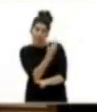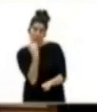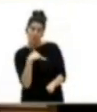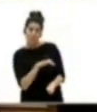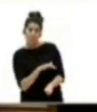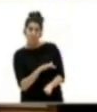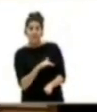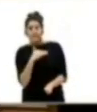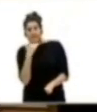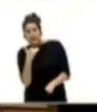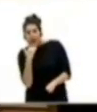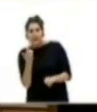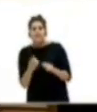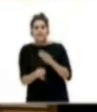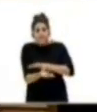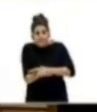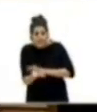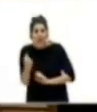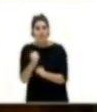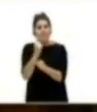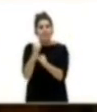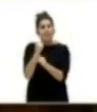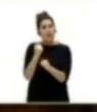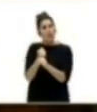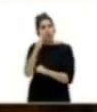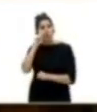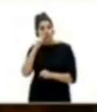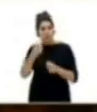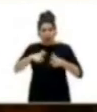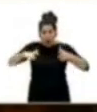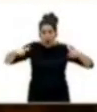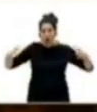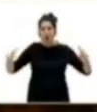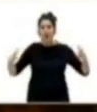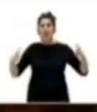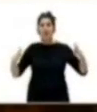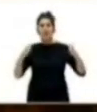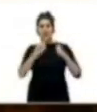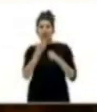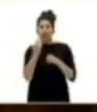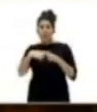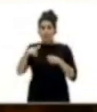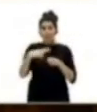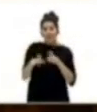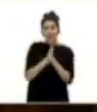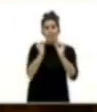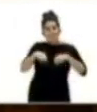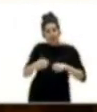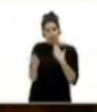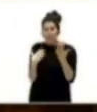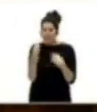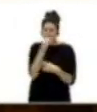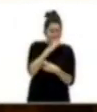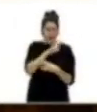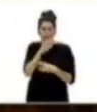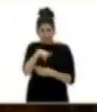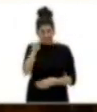Que ya se estaba generando empleo, que estábamos batiendo récord de turistas, y que la política de pacto y de diálogo iba a ser la mejor para